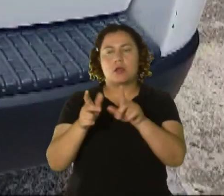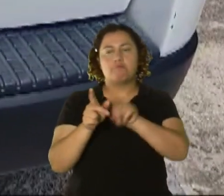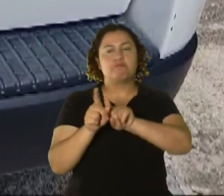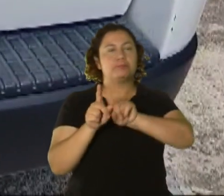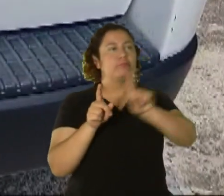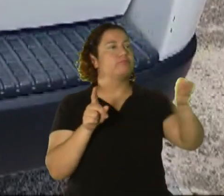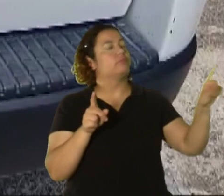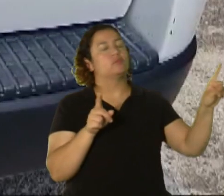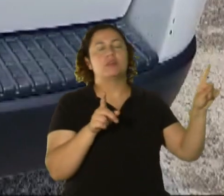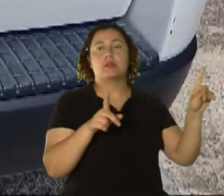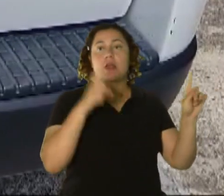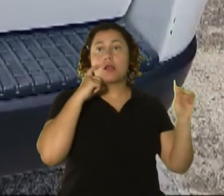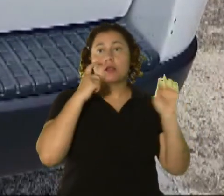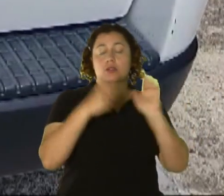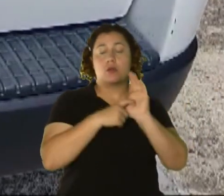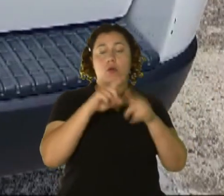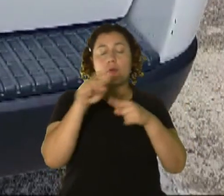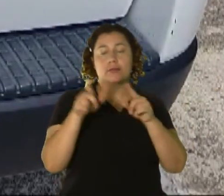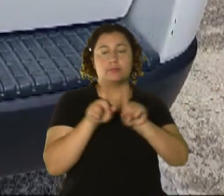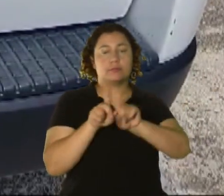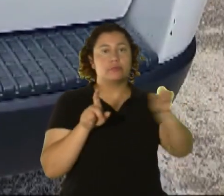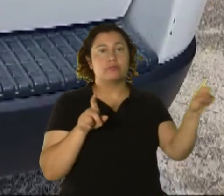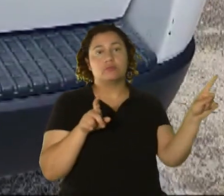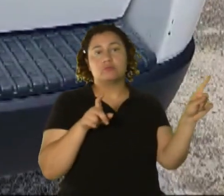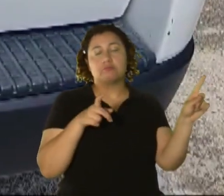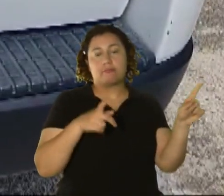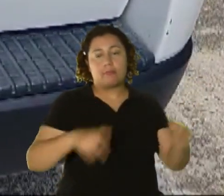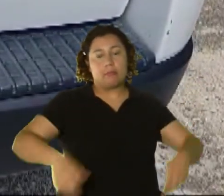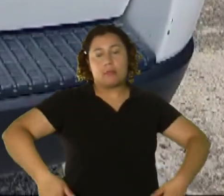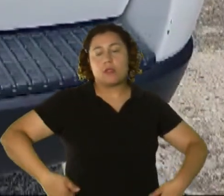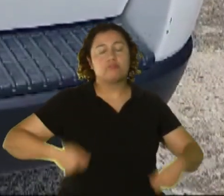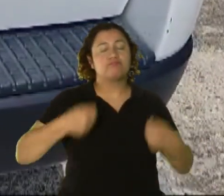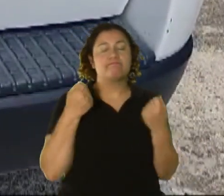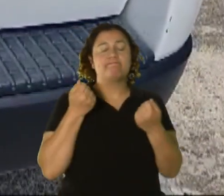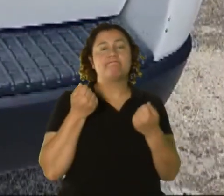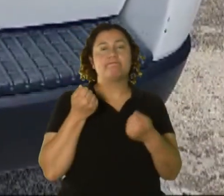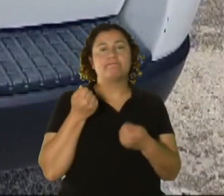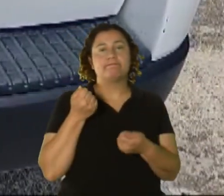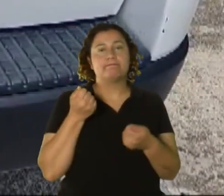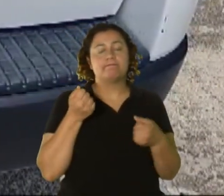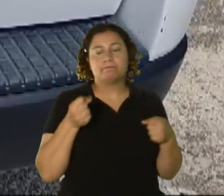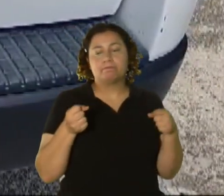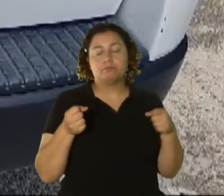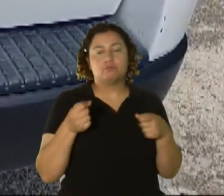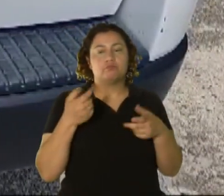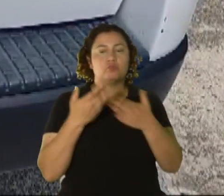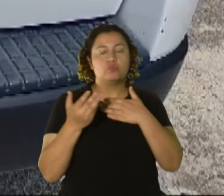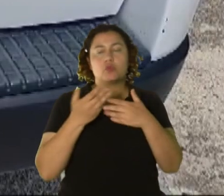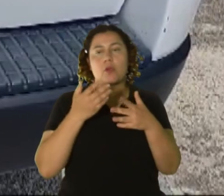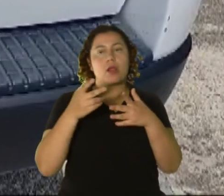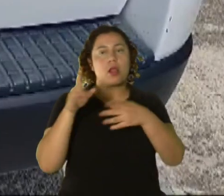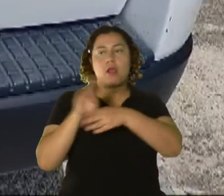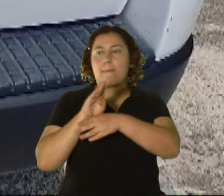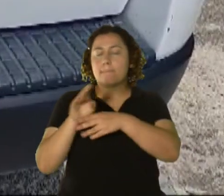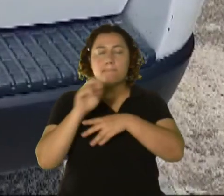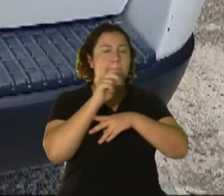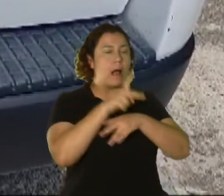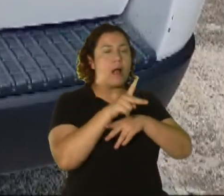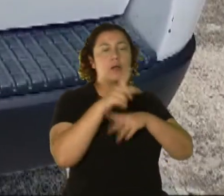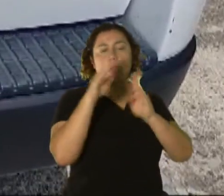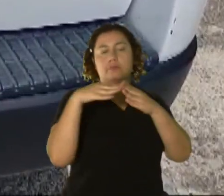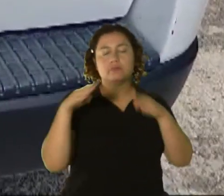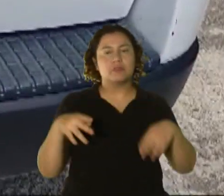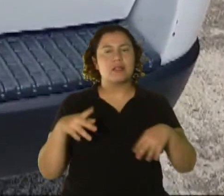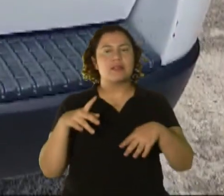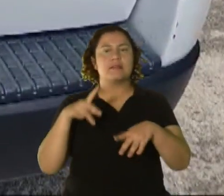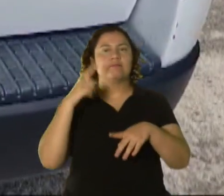persona, cuando se baja del mismo, no tiene un paquete con el que lo vieron salir desde la residencia o desde el banco, pues, ellos